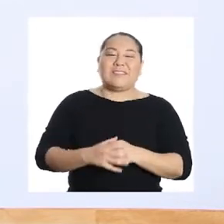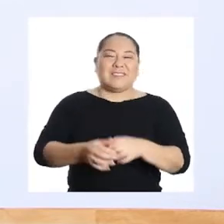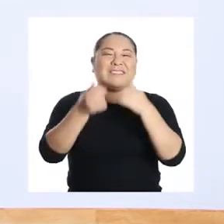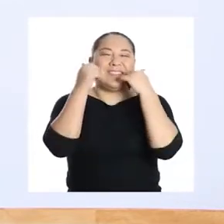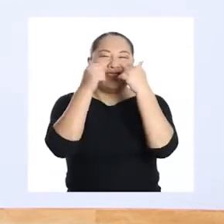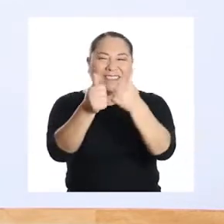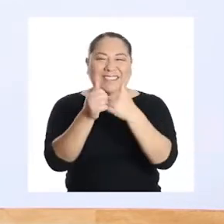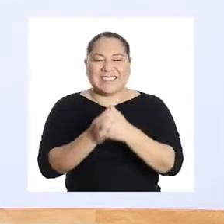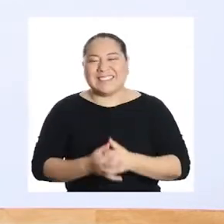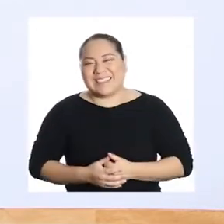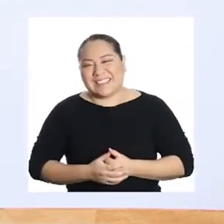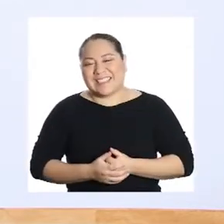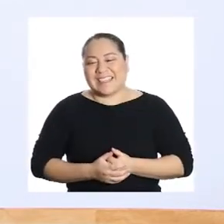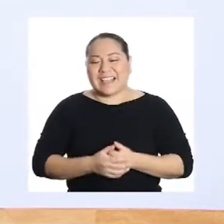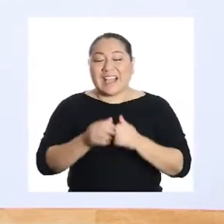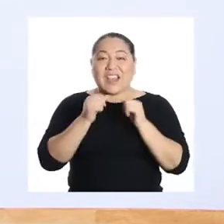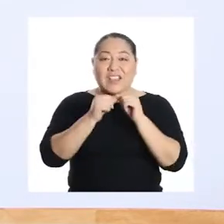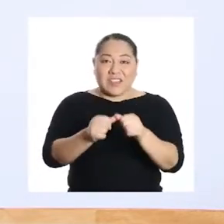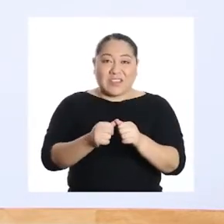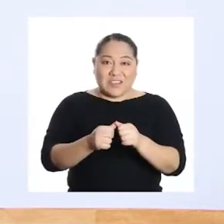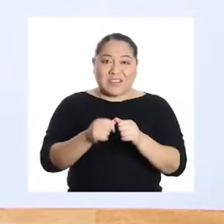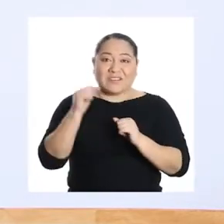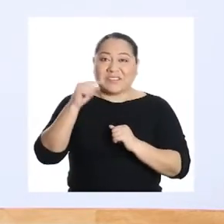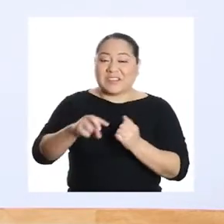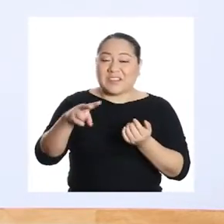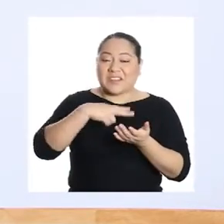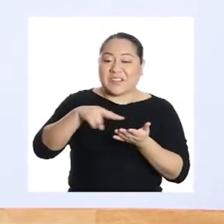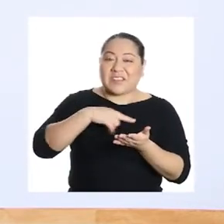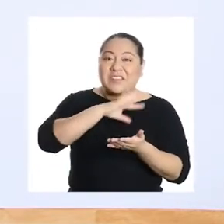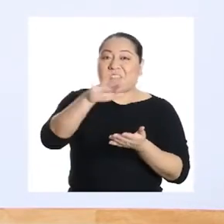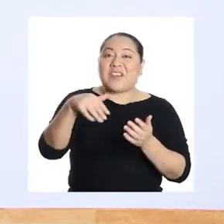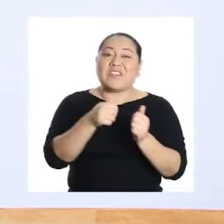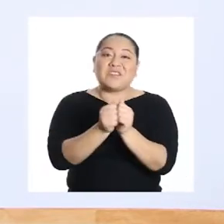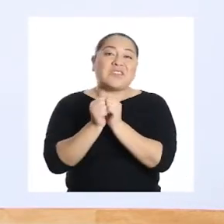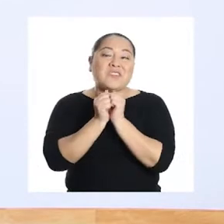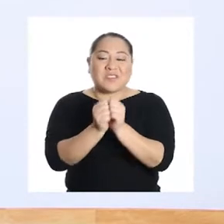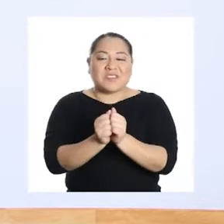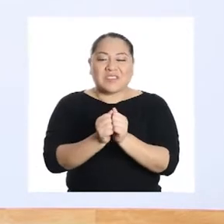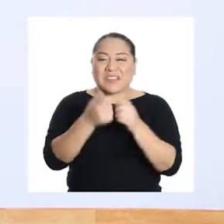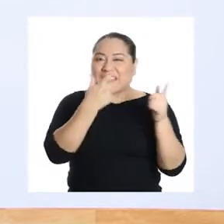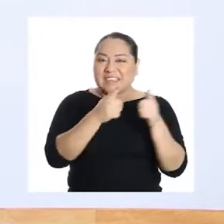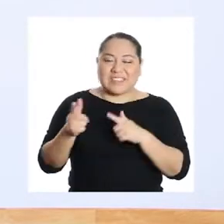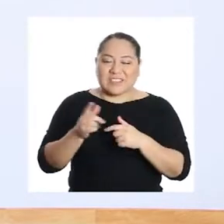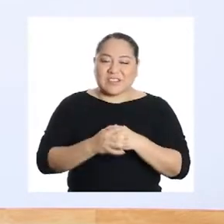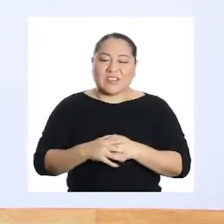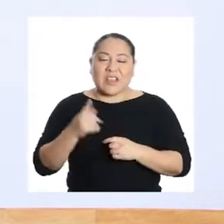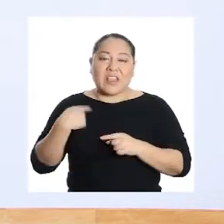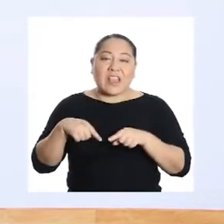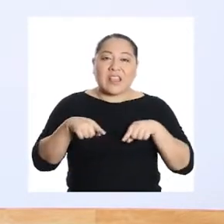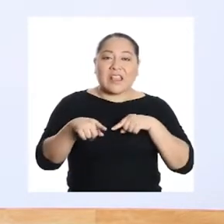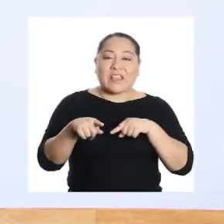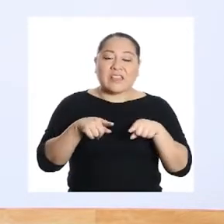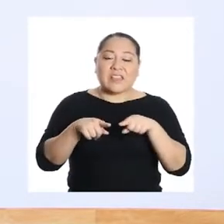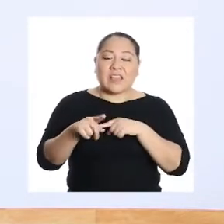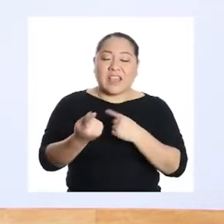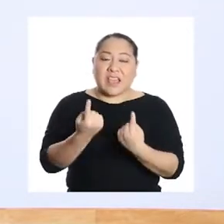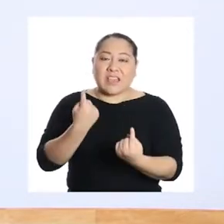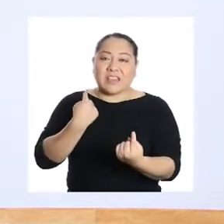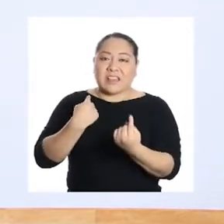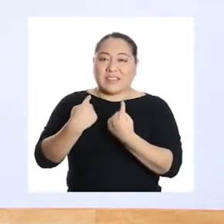Muy bien. Ahora subimos el volumen y bailamos todos juntos. ¿Listos? Vamos. Delante,